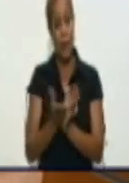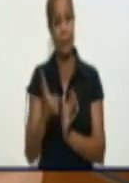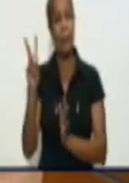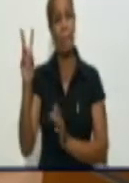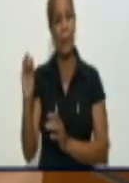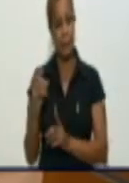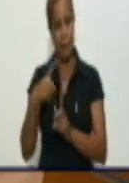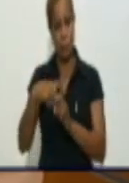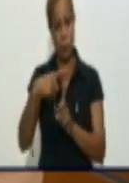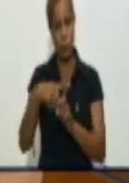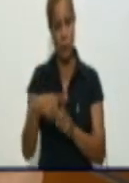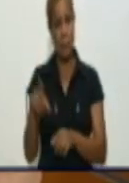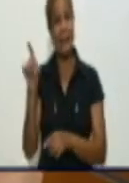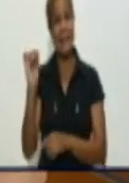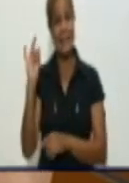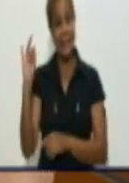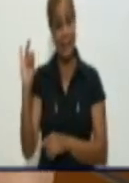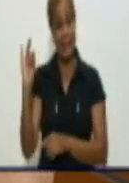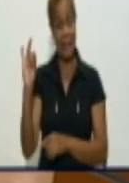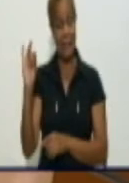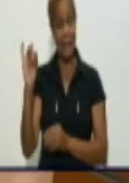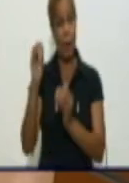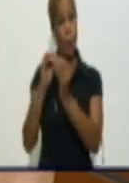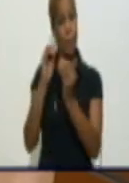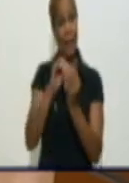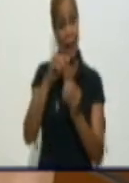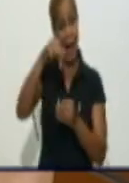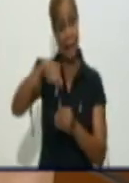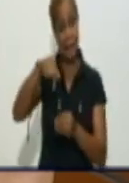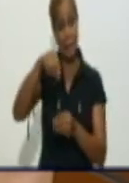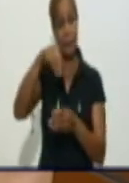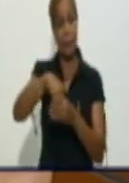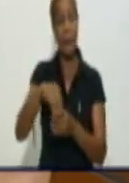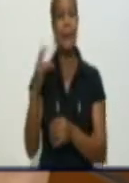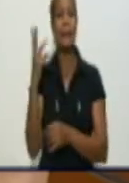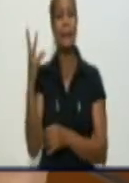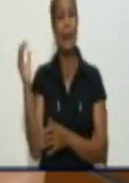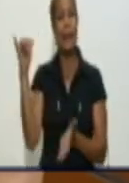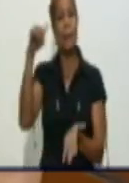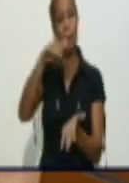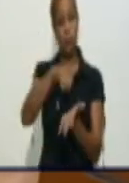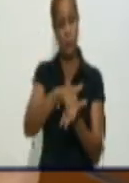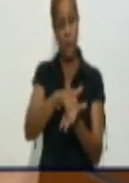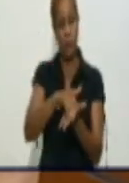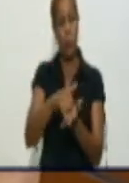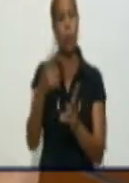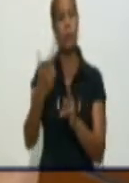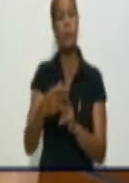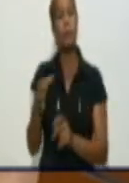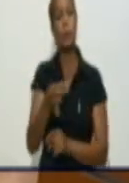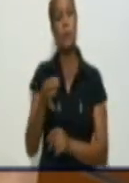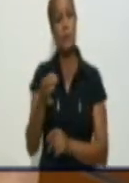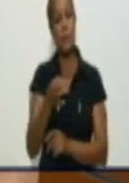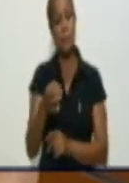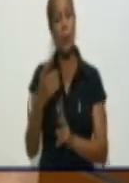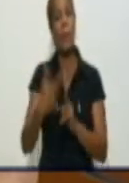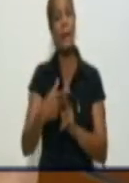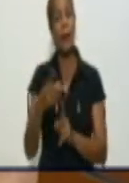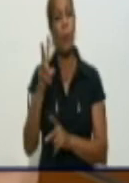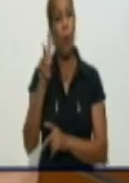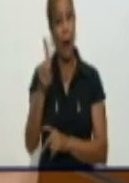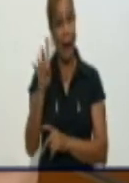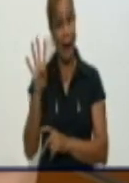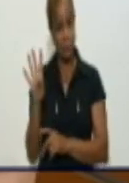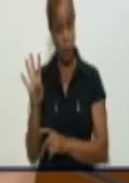17 corresponden a la transmisión autóctona y 3 con fuente de infección en el extranjero. Y pertenecen a los municipios, vayamos con 14, de los